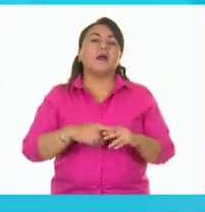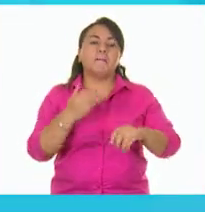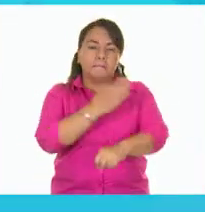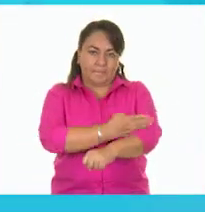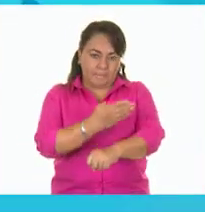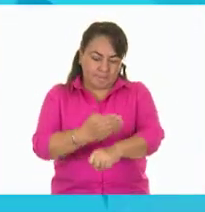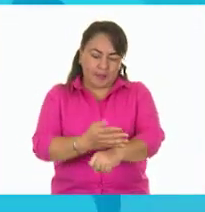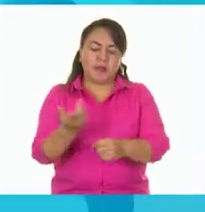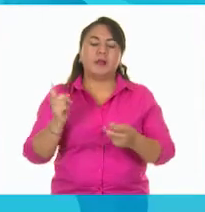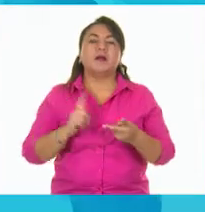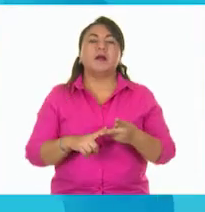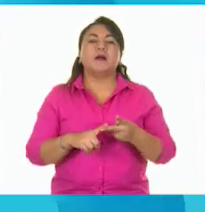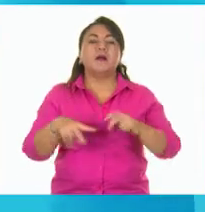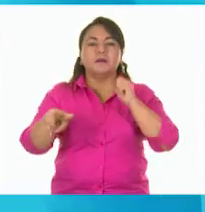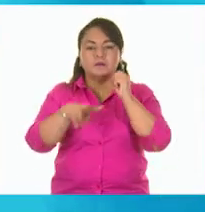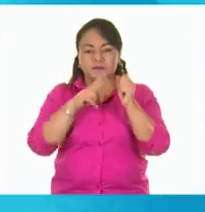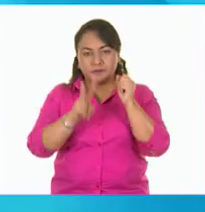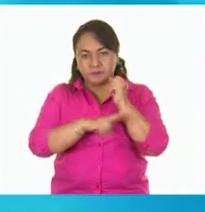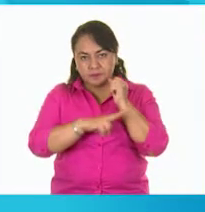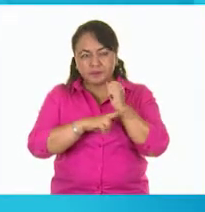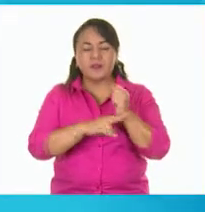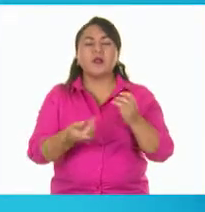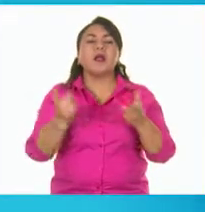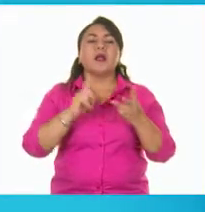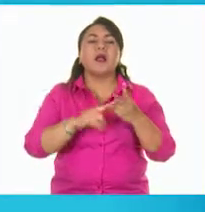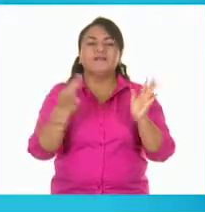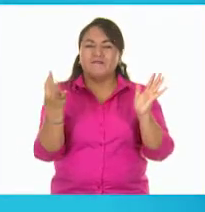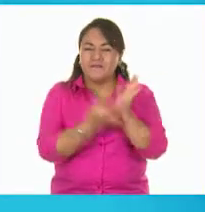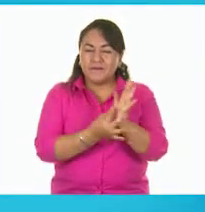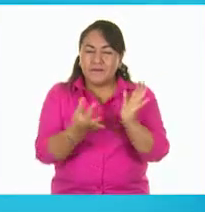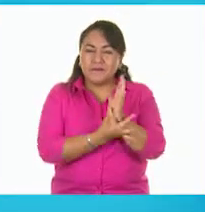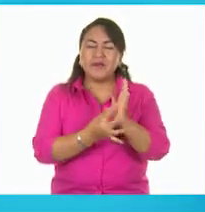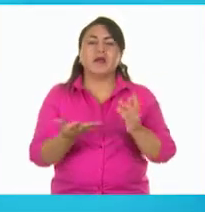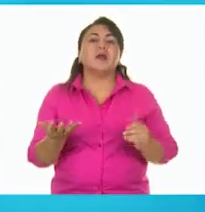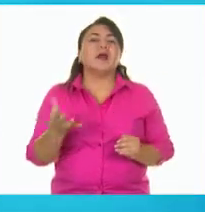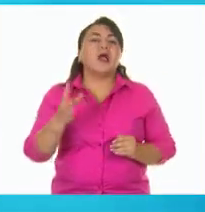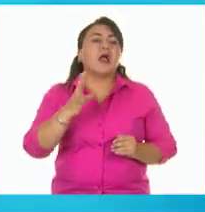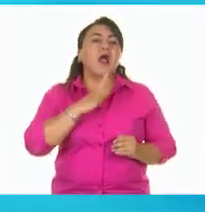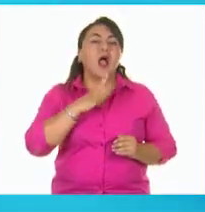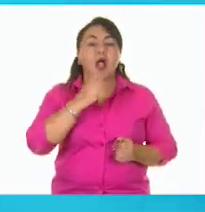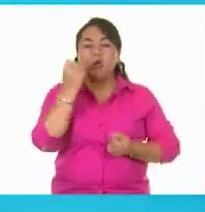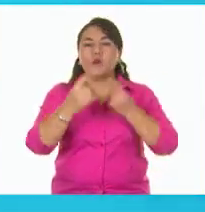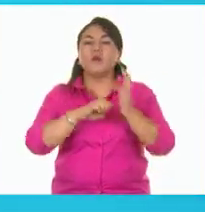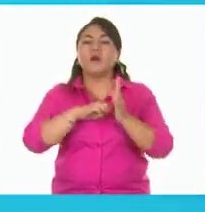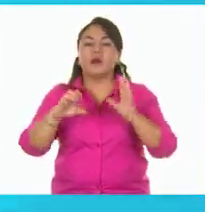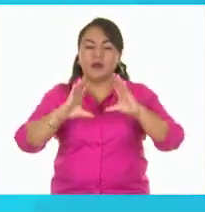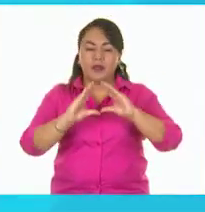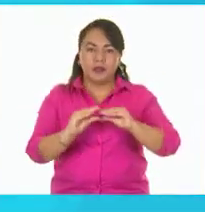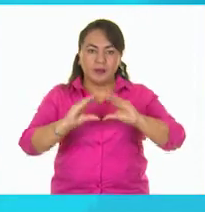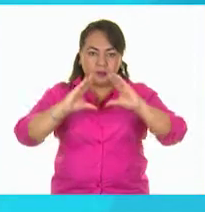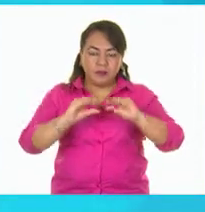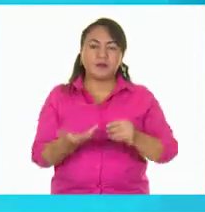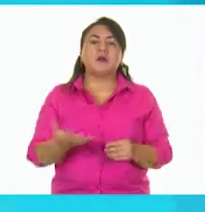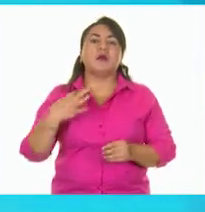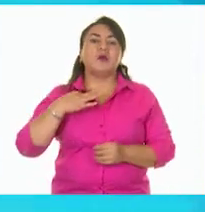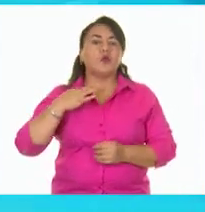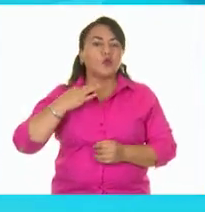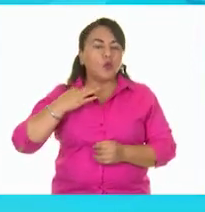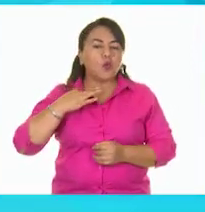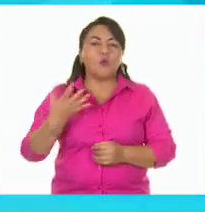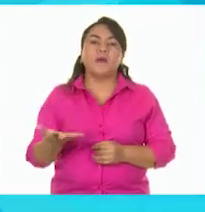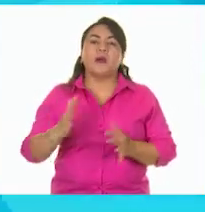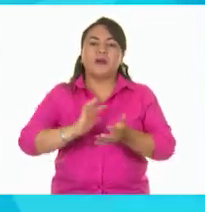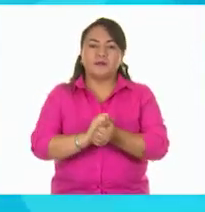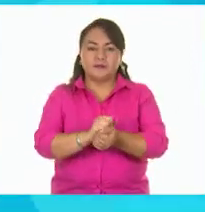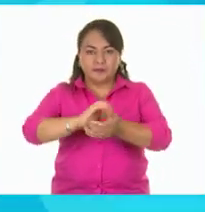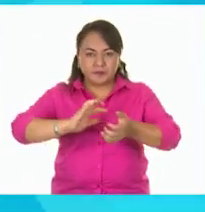madera, el cristal, el metal. Y no olvidemos que hay algunos sólidos como la esponja, la ropa, la